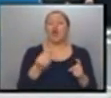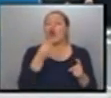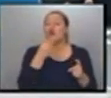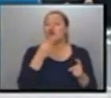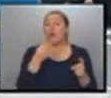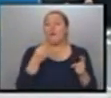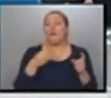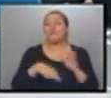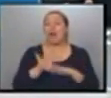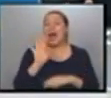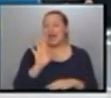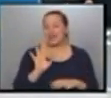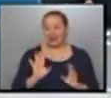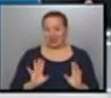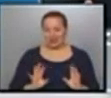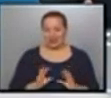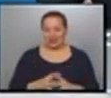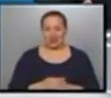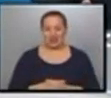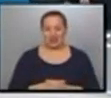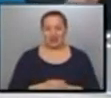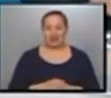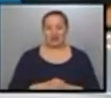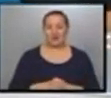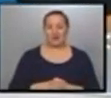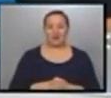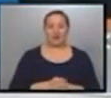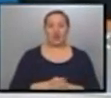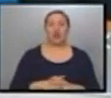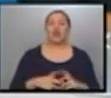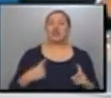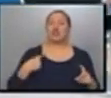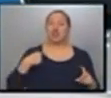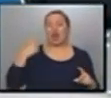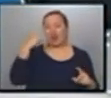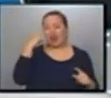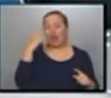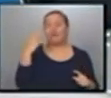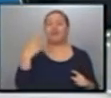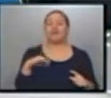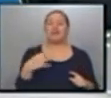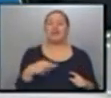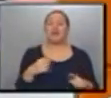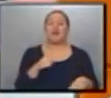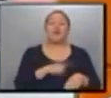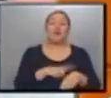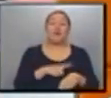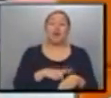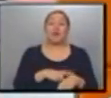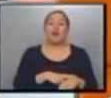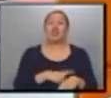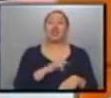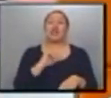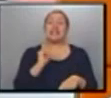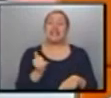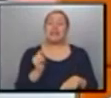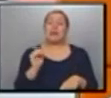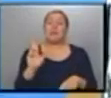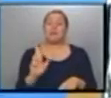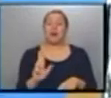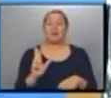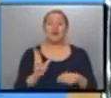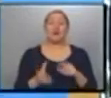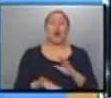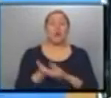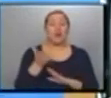frío este año. Tuvimos mala suerte. que gasten menos que un otoño que hizo calor. Yo debió haberse previsto a la hora de permitir los aumentos que este iba a ser